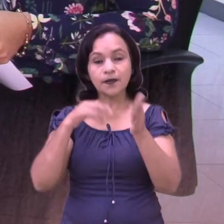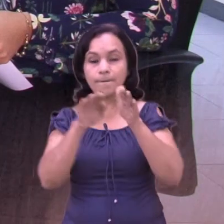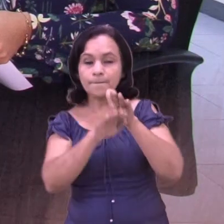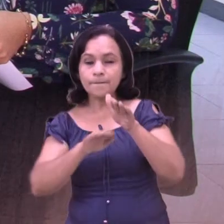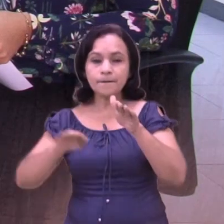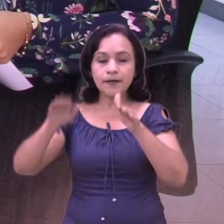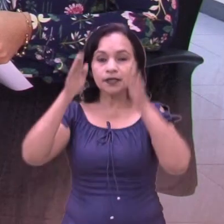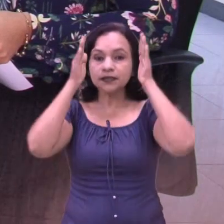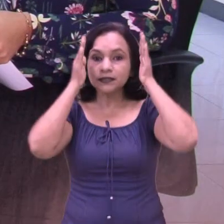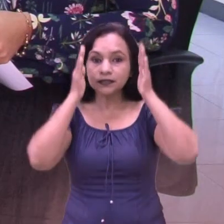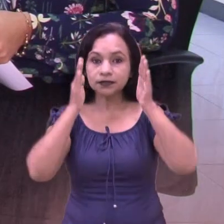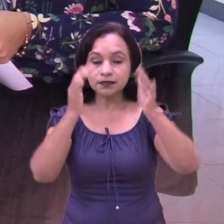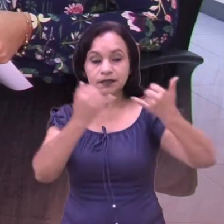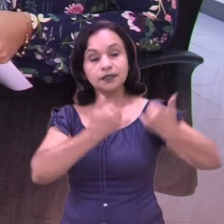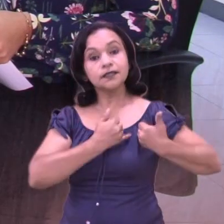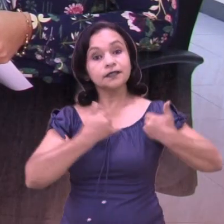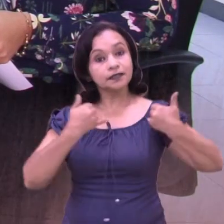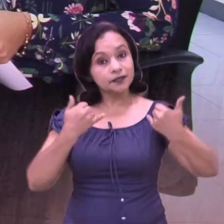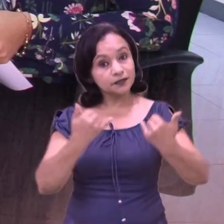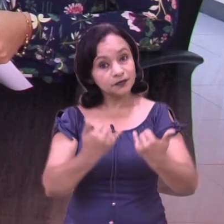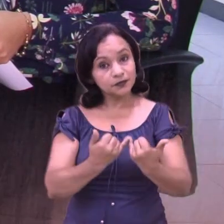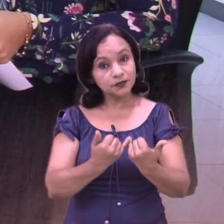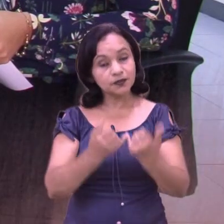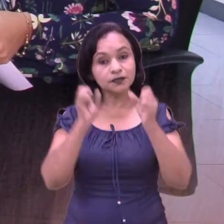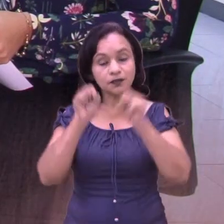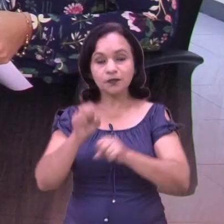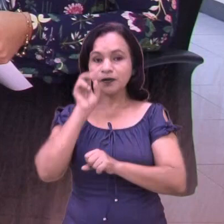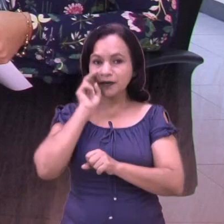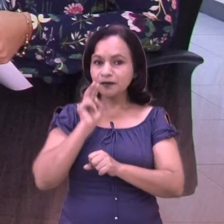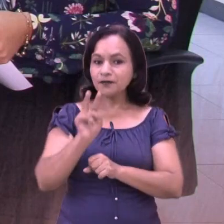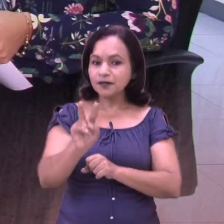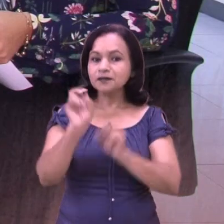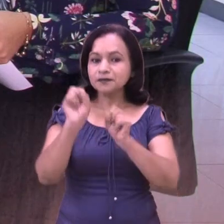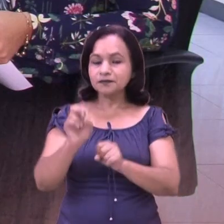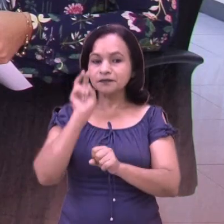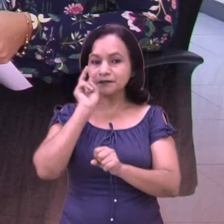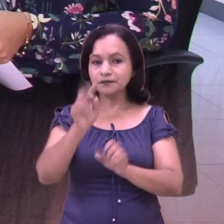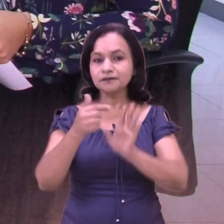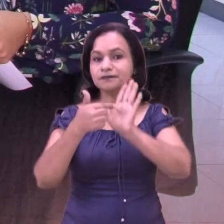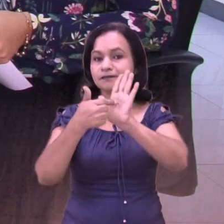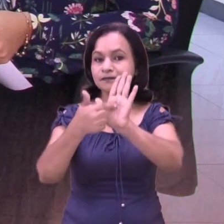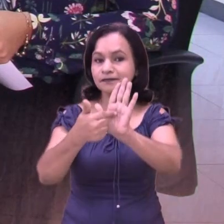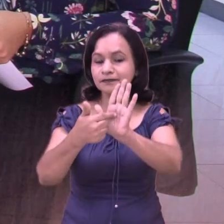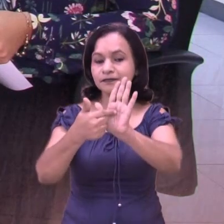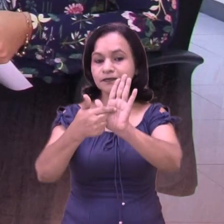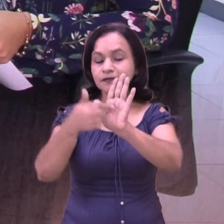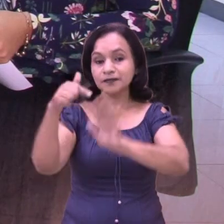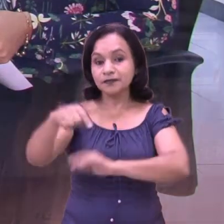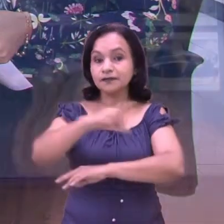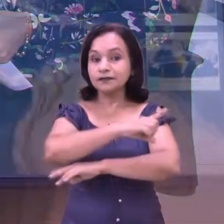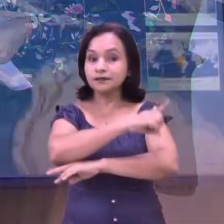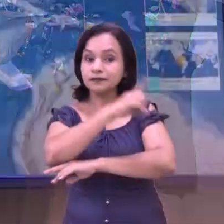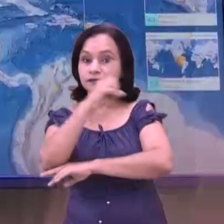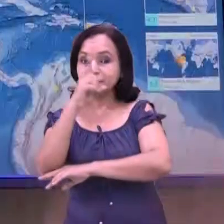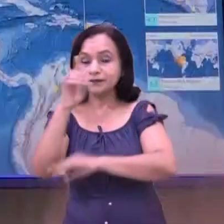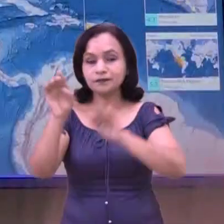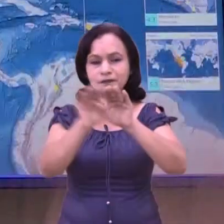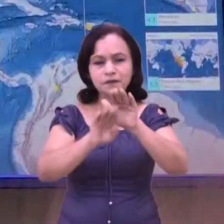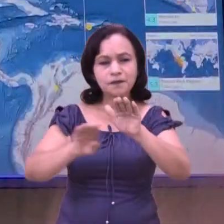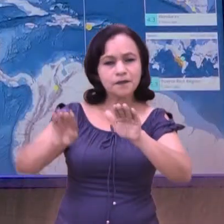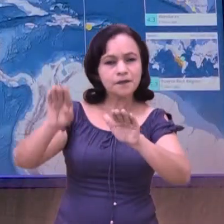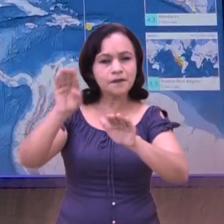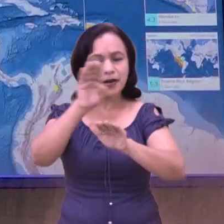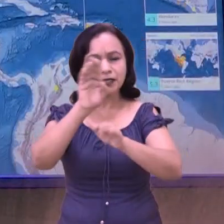ampliando las capacidades institucionales y lo podemos ver. Por ejemplo, hoy tenemos una